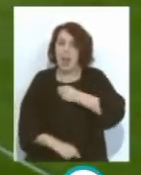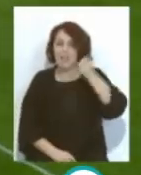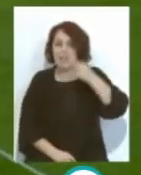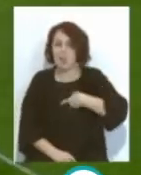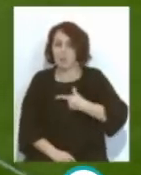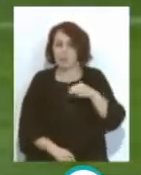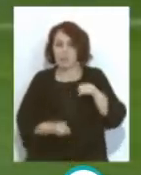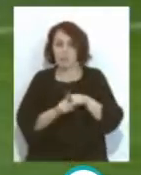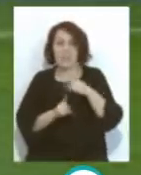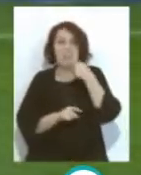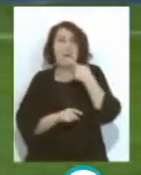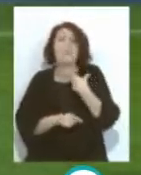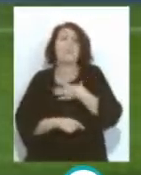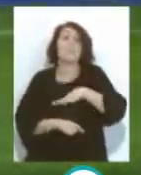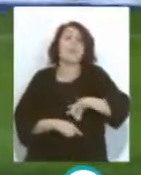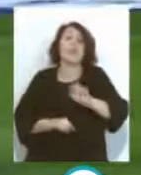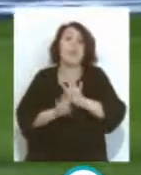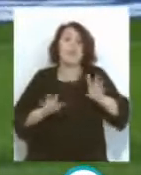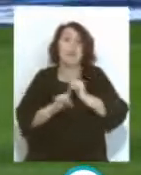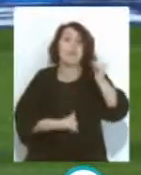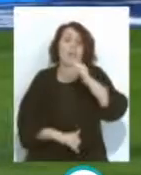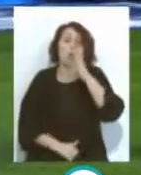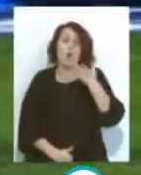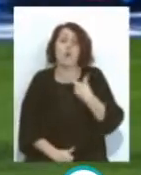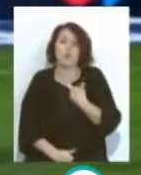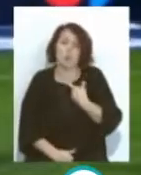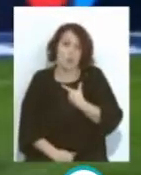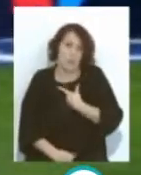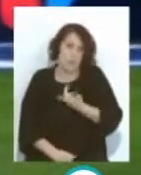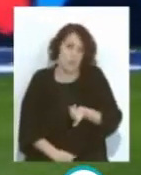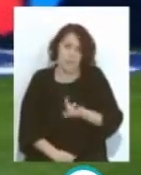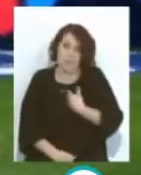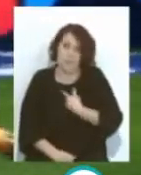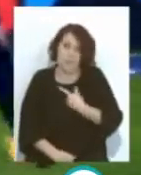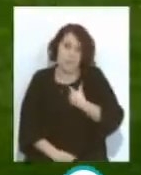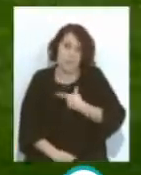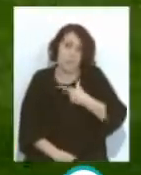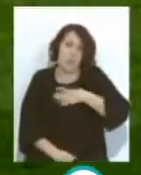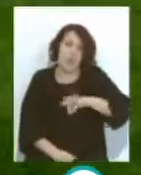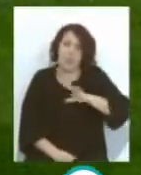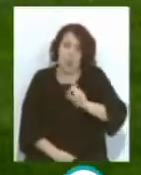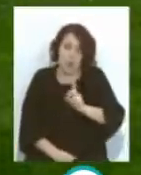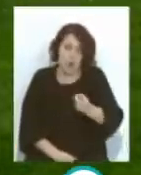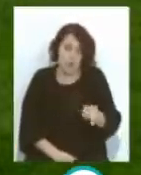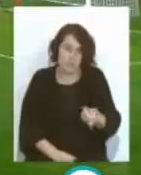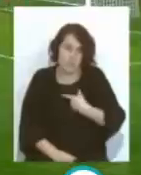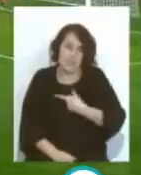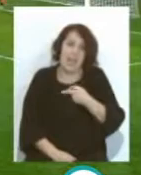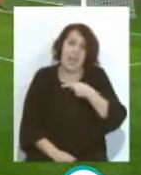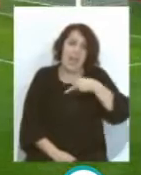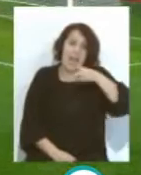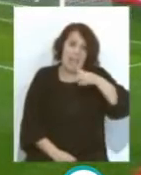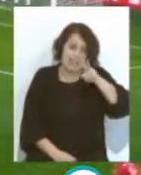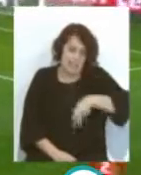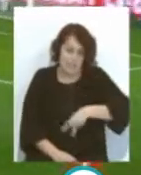Martínez Este hipotético Penalti Hipotético No, no era ¿No? Otro penalti ahí Por eso te